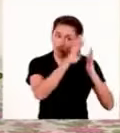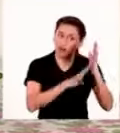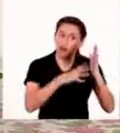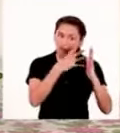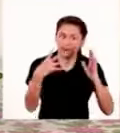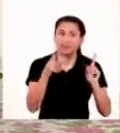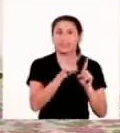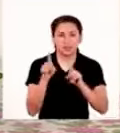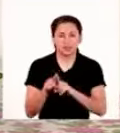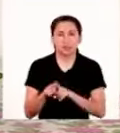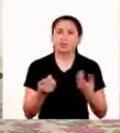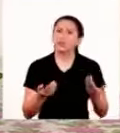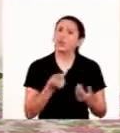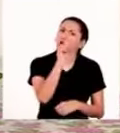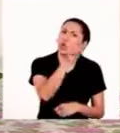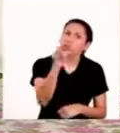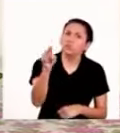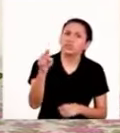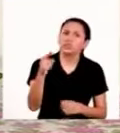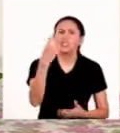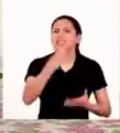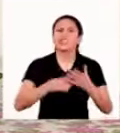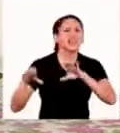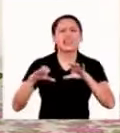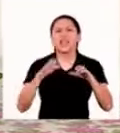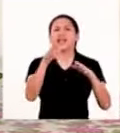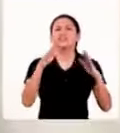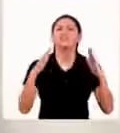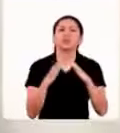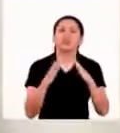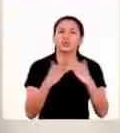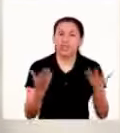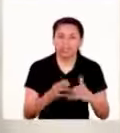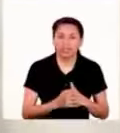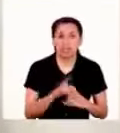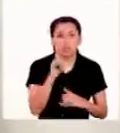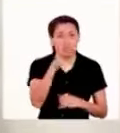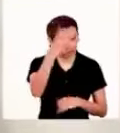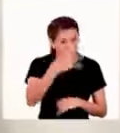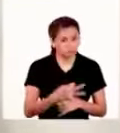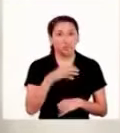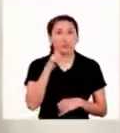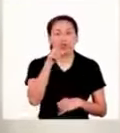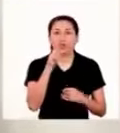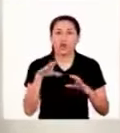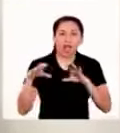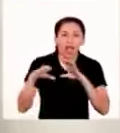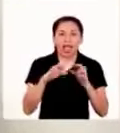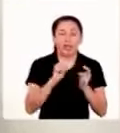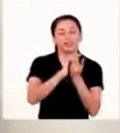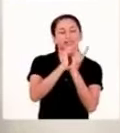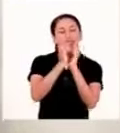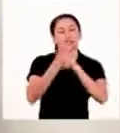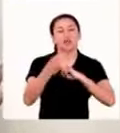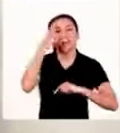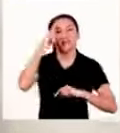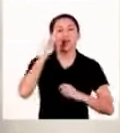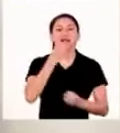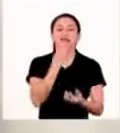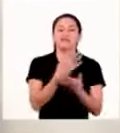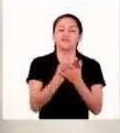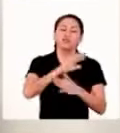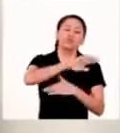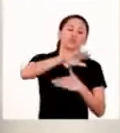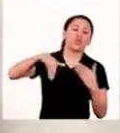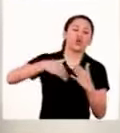y ustedes ¿qué anécdotas tienen en casa? asegúrense de hacer cambios para el bien de todos